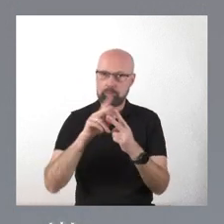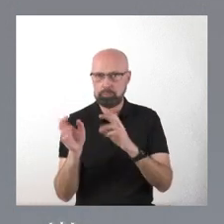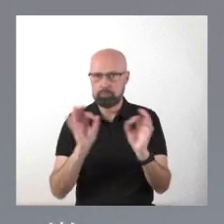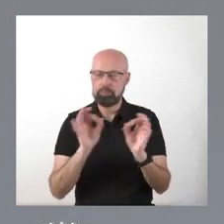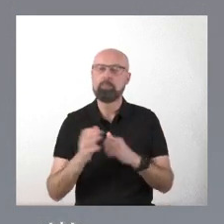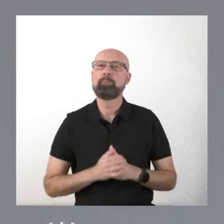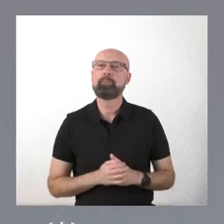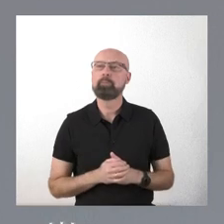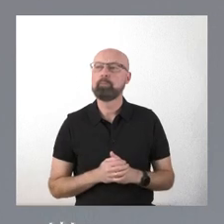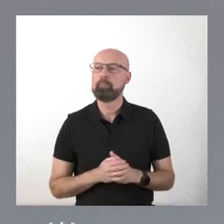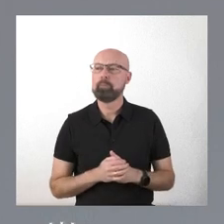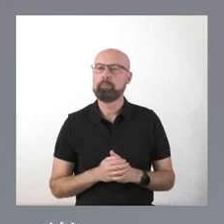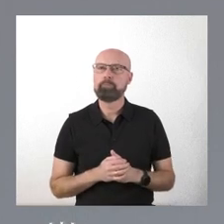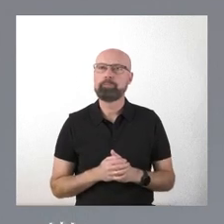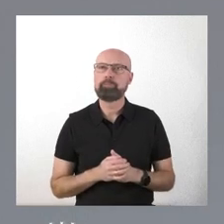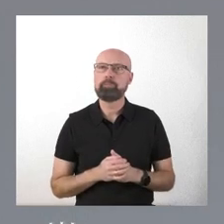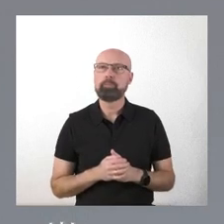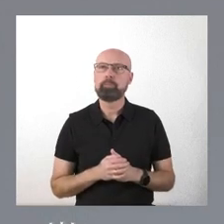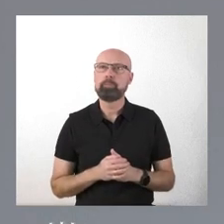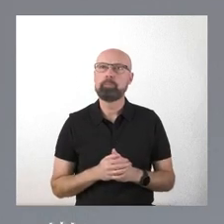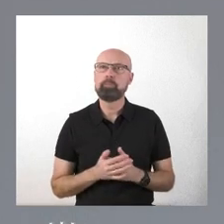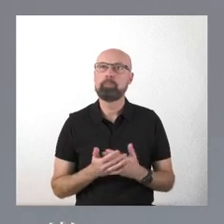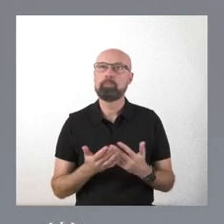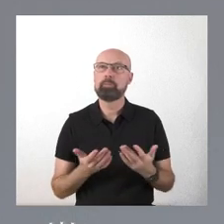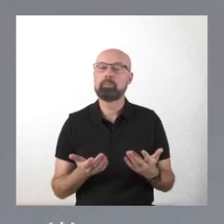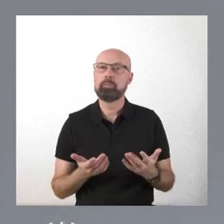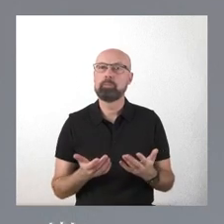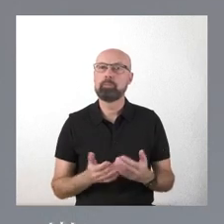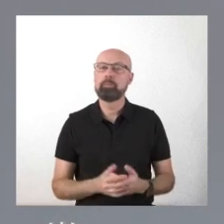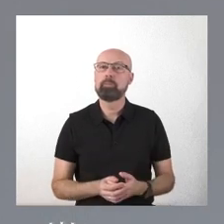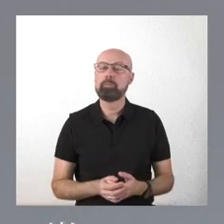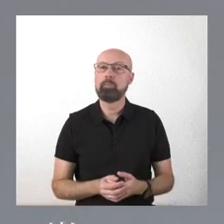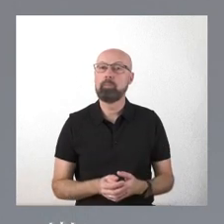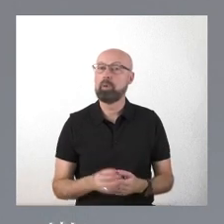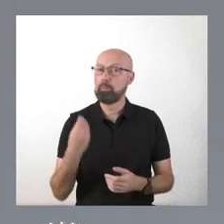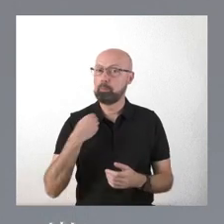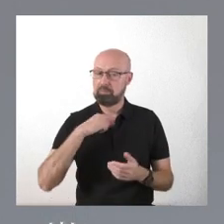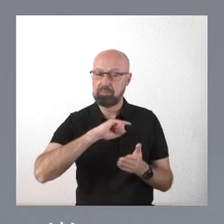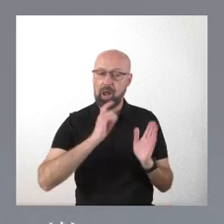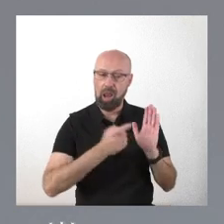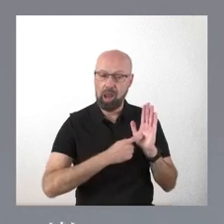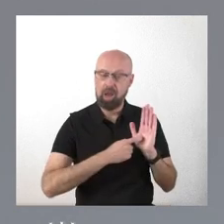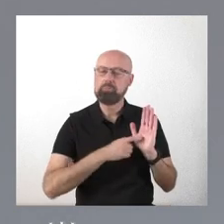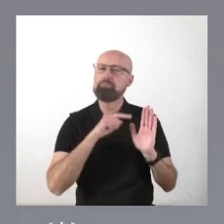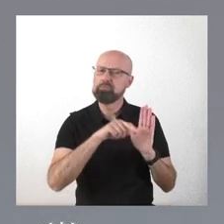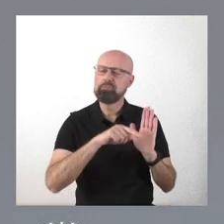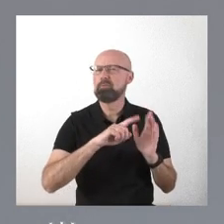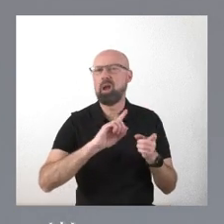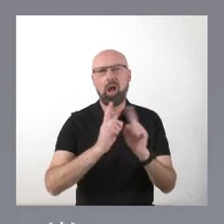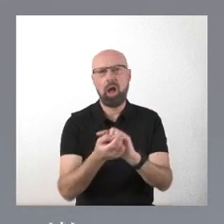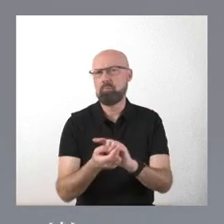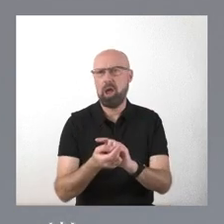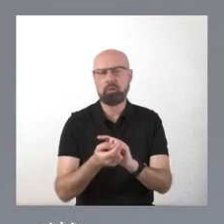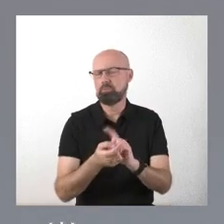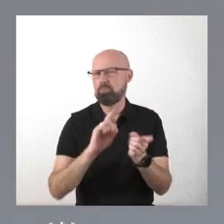En la ley esto se cambia radicalmente.